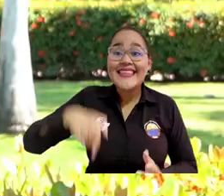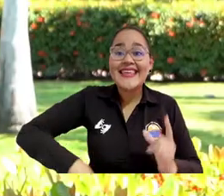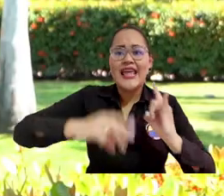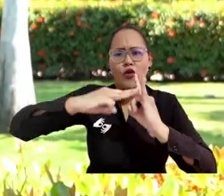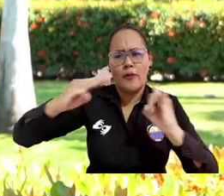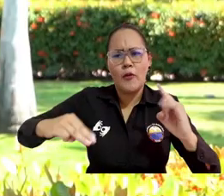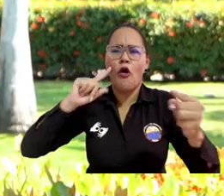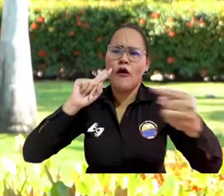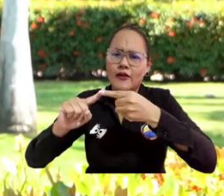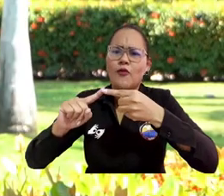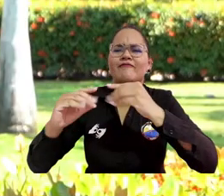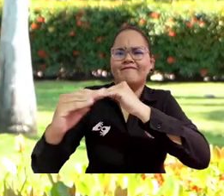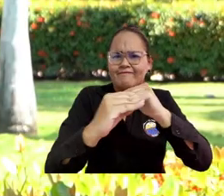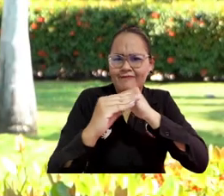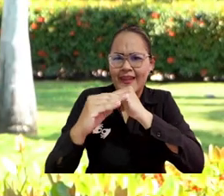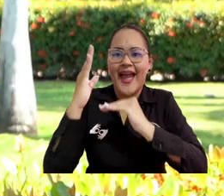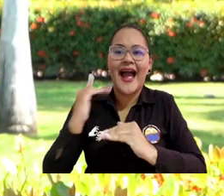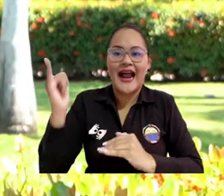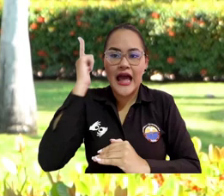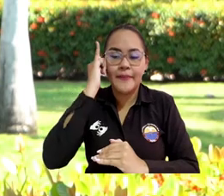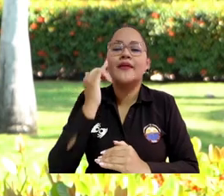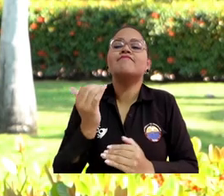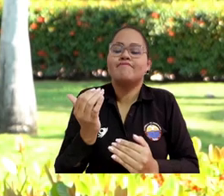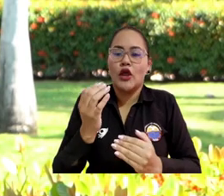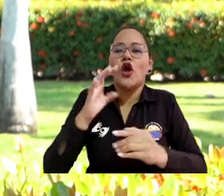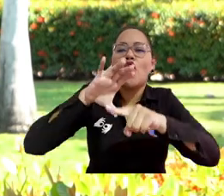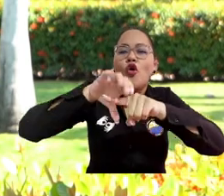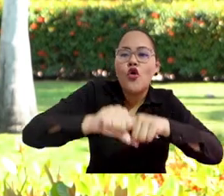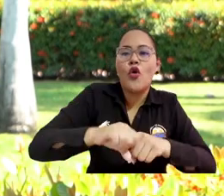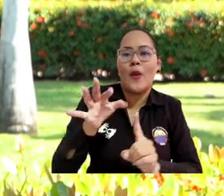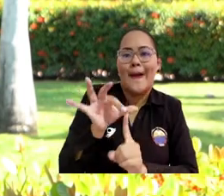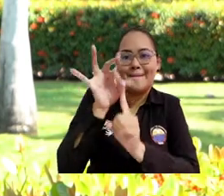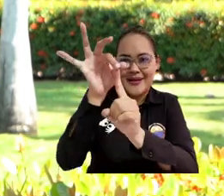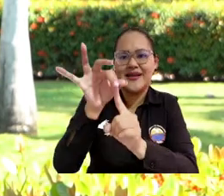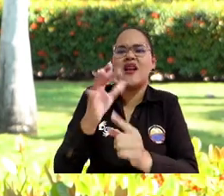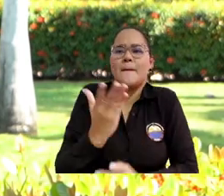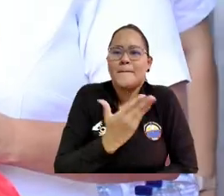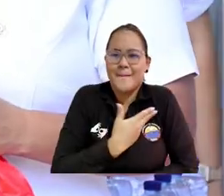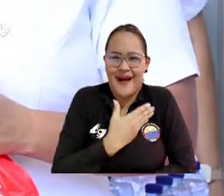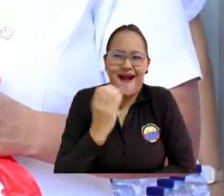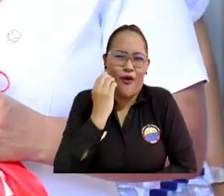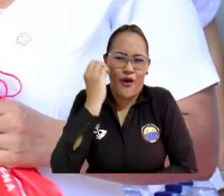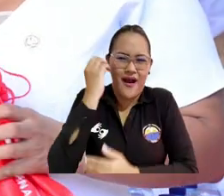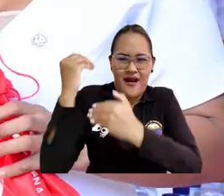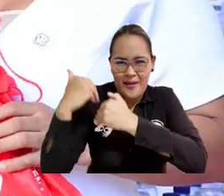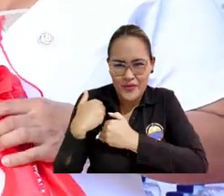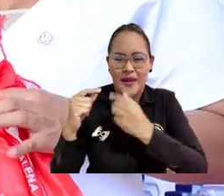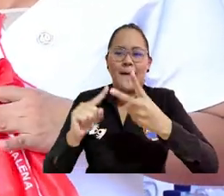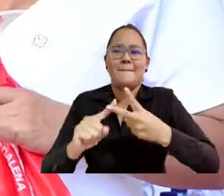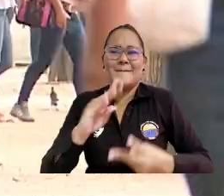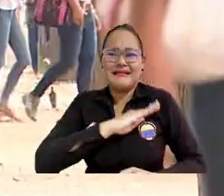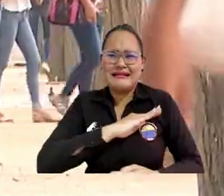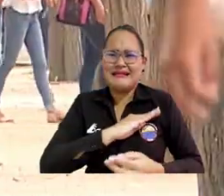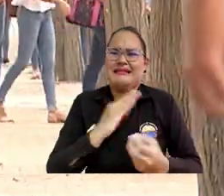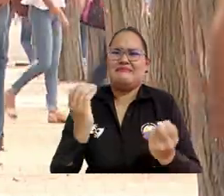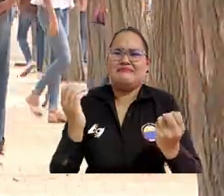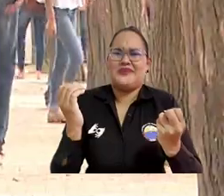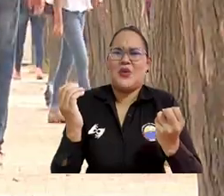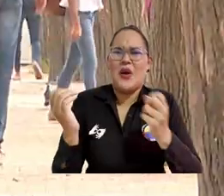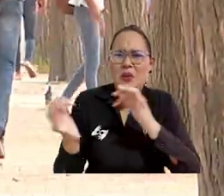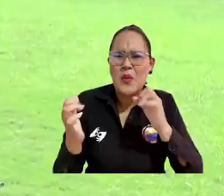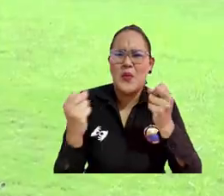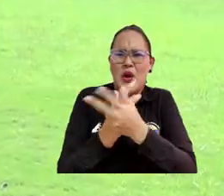La universidad, en área de la equidad académica, entrega unos cupos especiales tales como madre cabeza de familia, bachiller